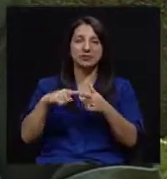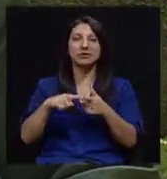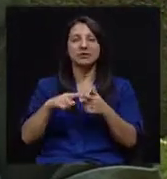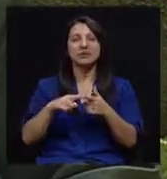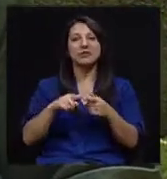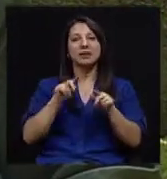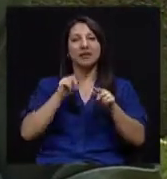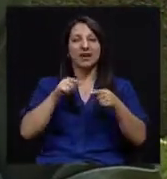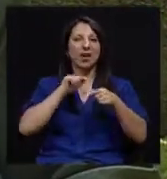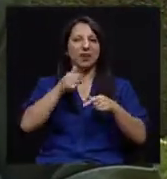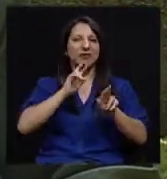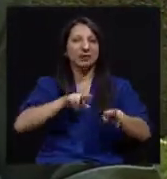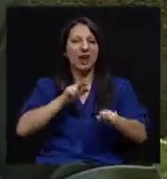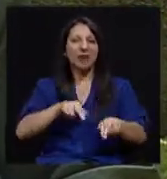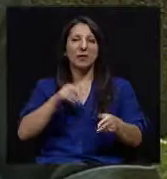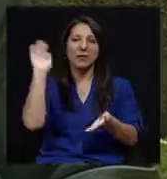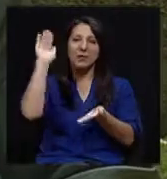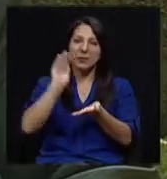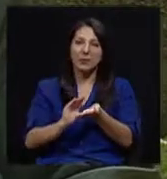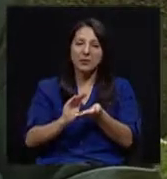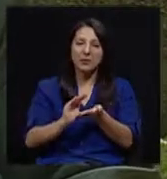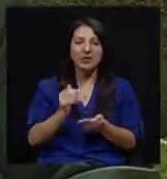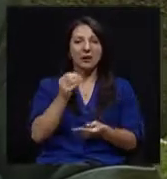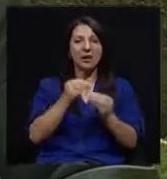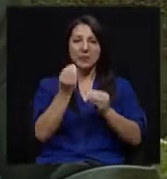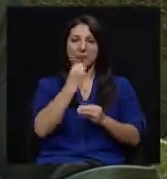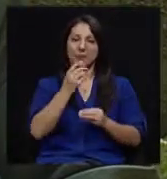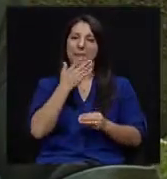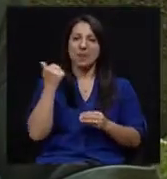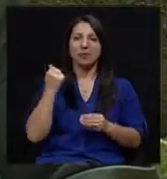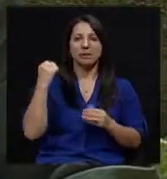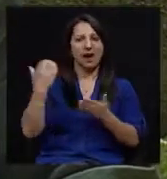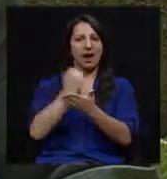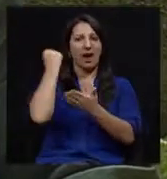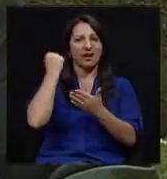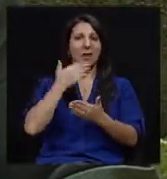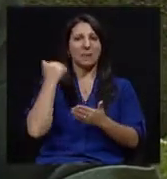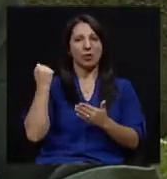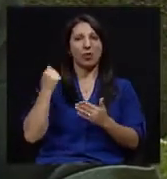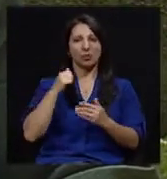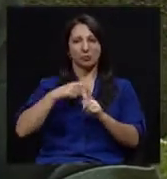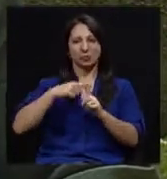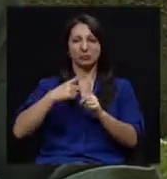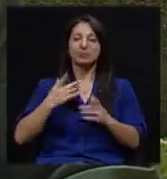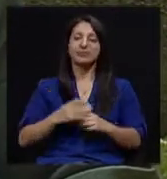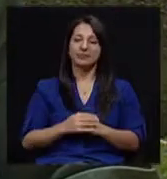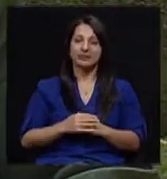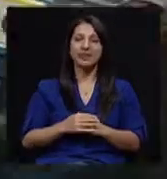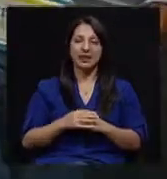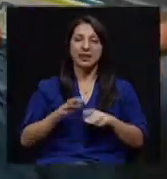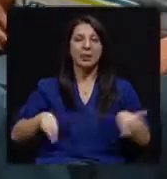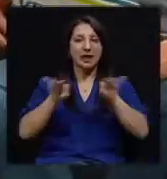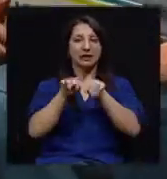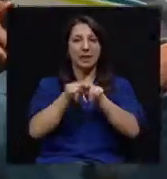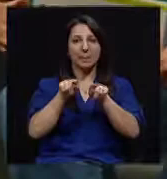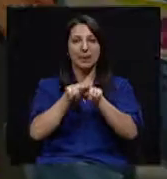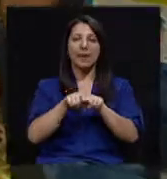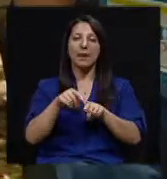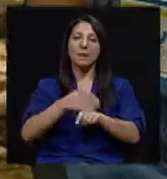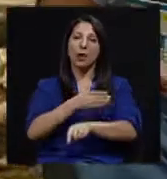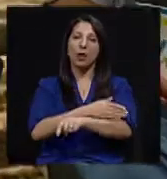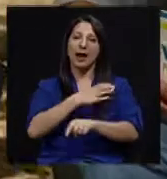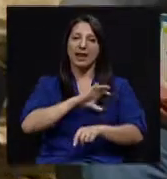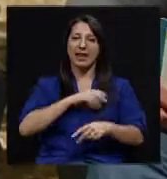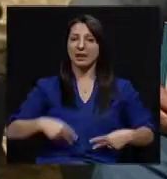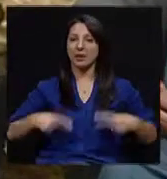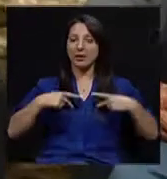adversos disminuyen, lo tolera mejor. Es ganancia por todo sentido, ¿verdad? Claro, eso es importante. Además de que mejora la calidad de vida, se